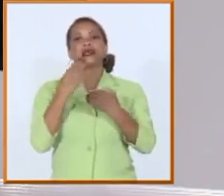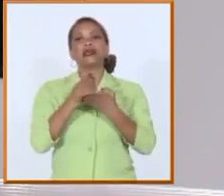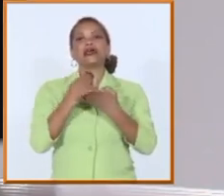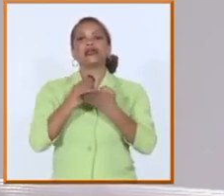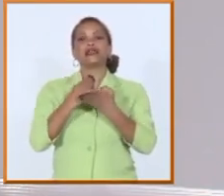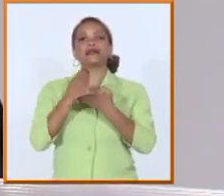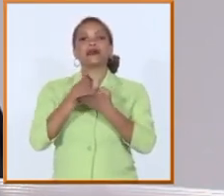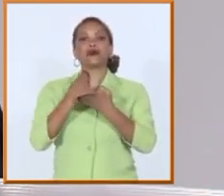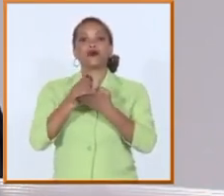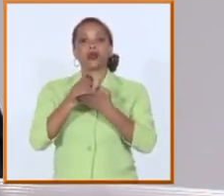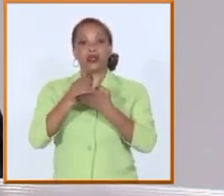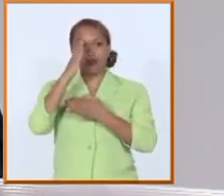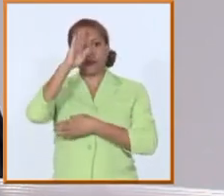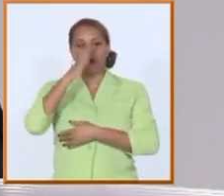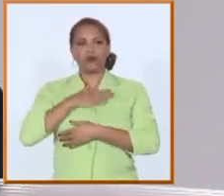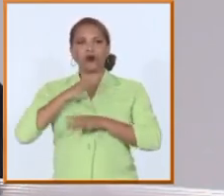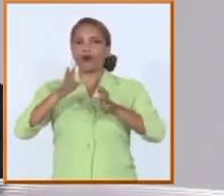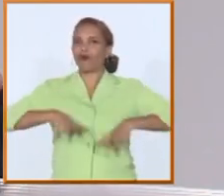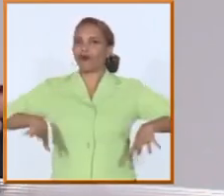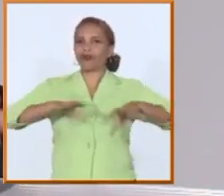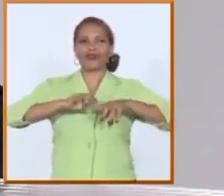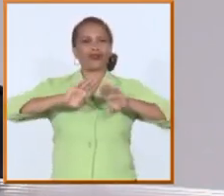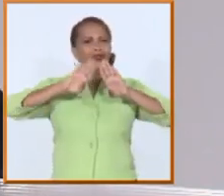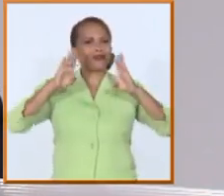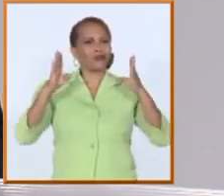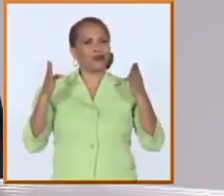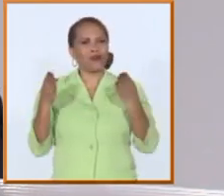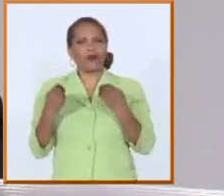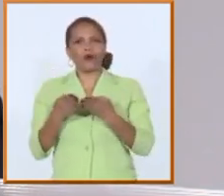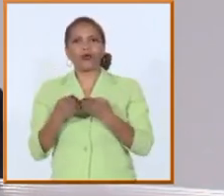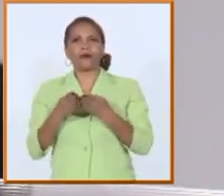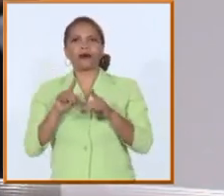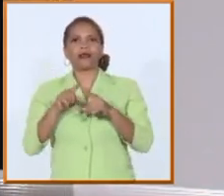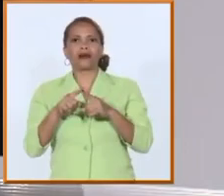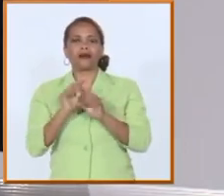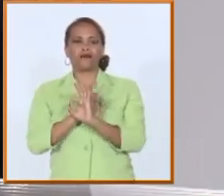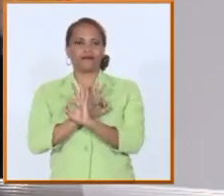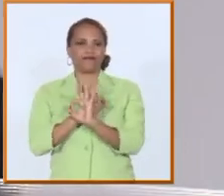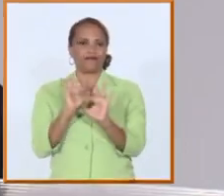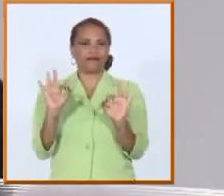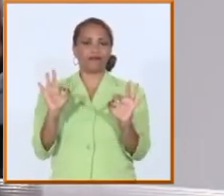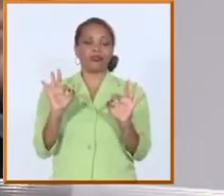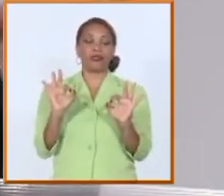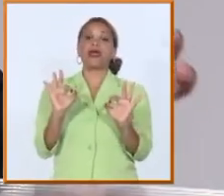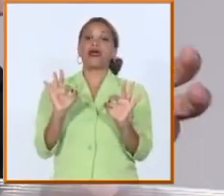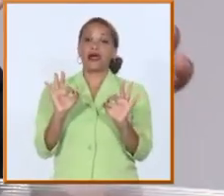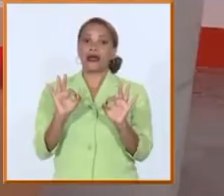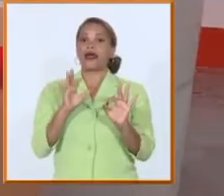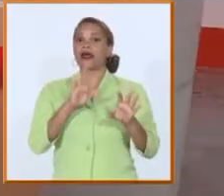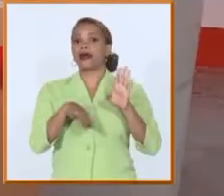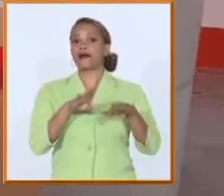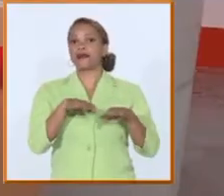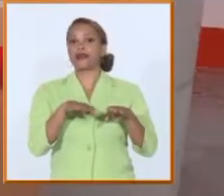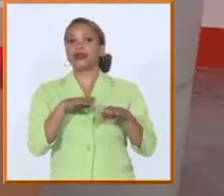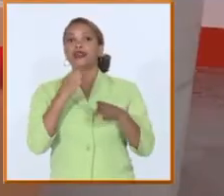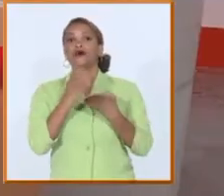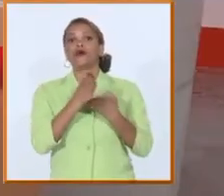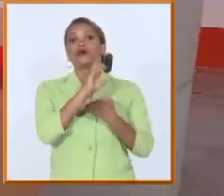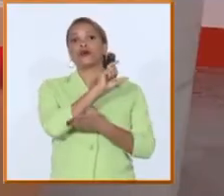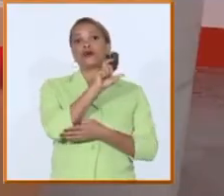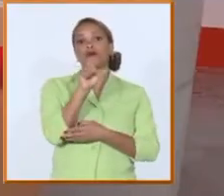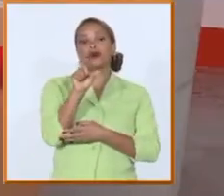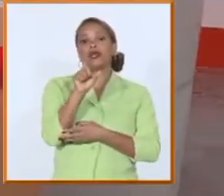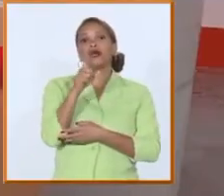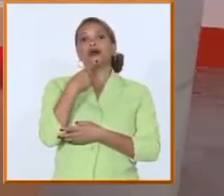prácticamente todas las condiciones para aspirar a la excelencia y que a veces lo mismo la institución pero sobre todo las